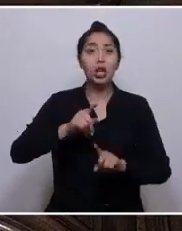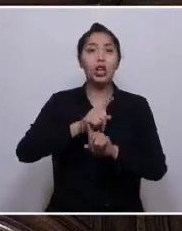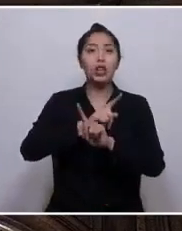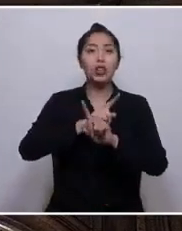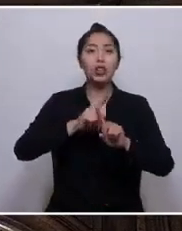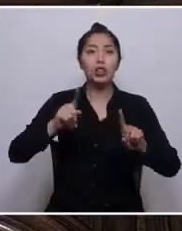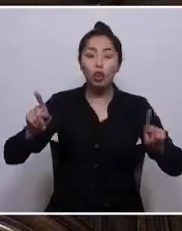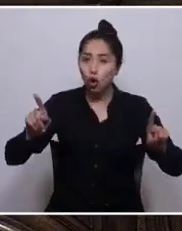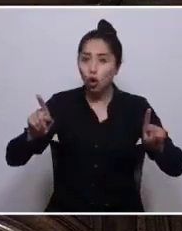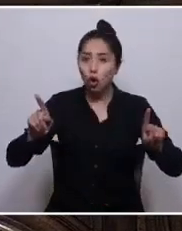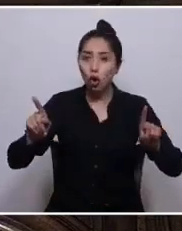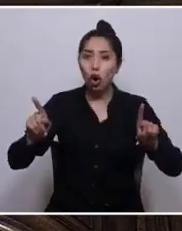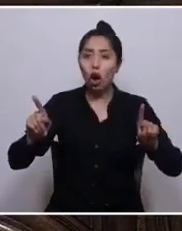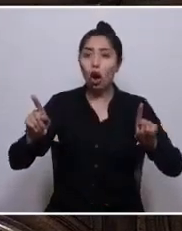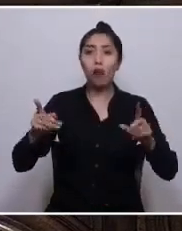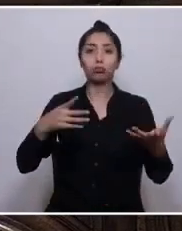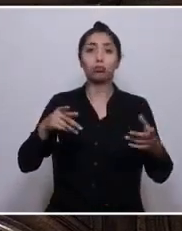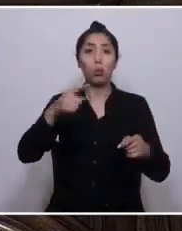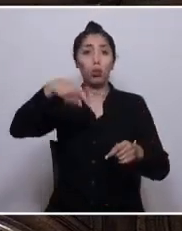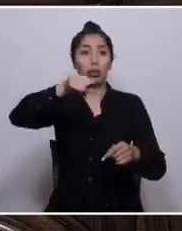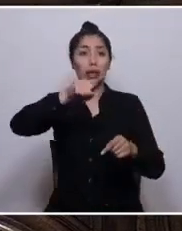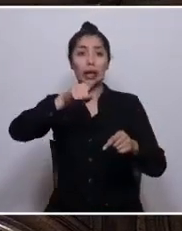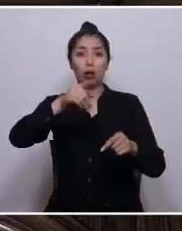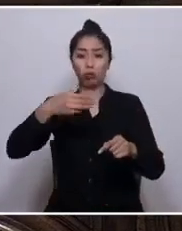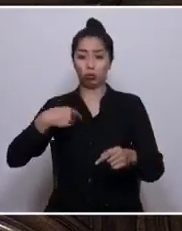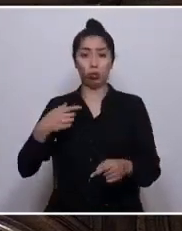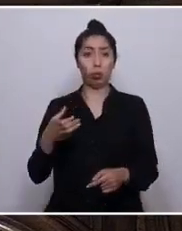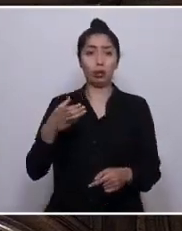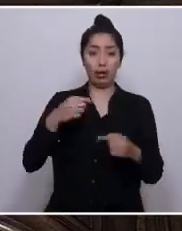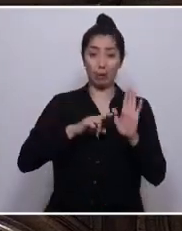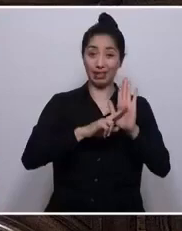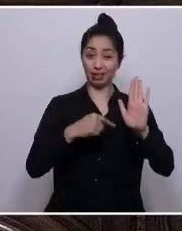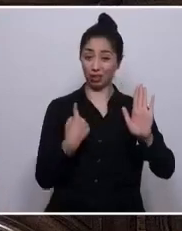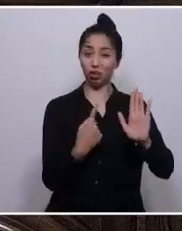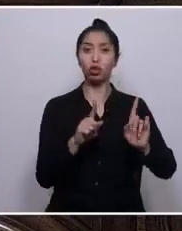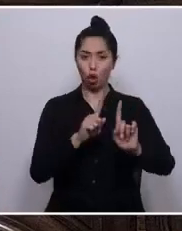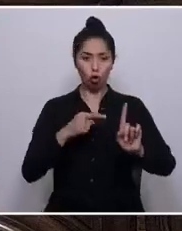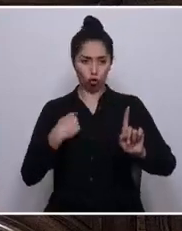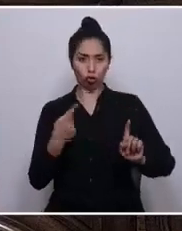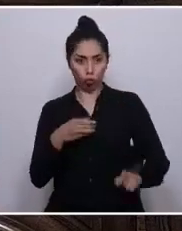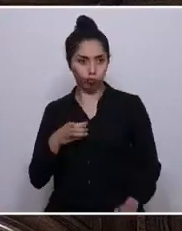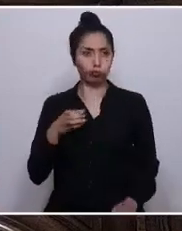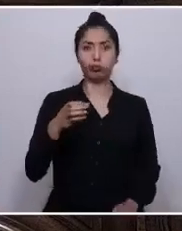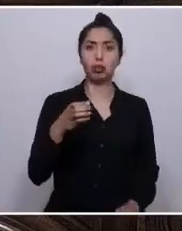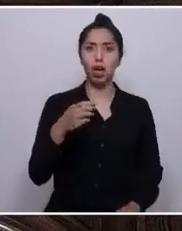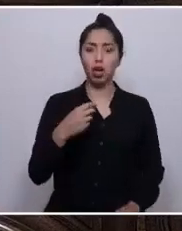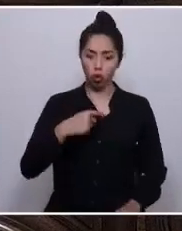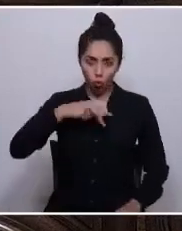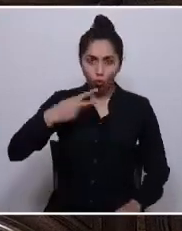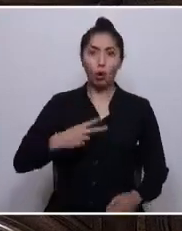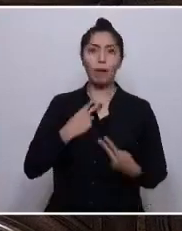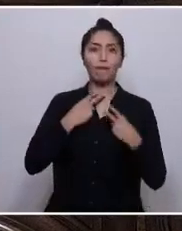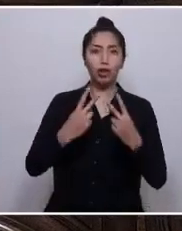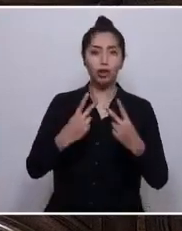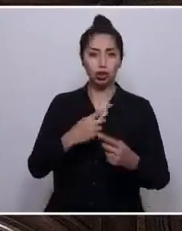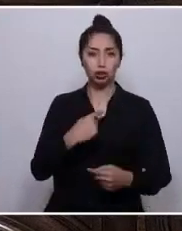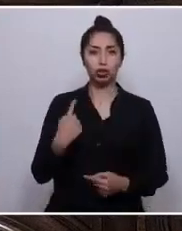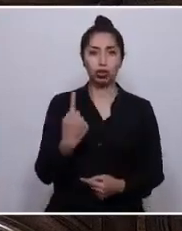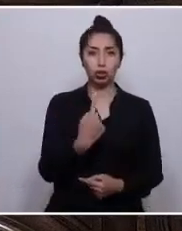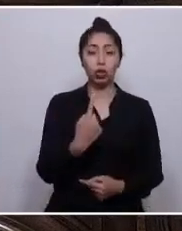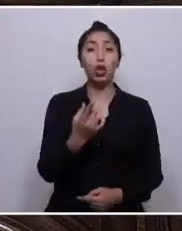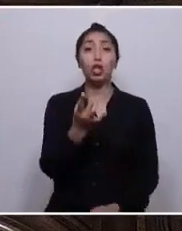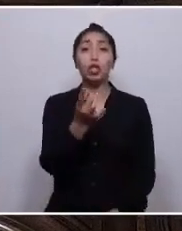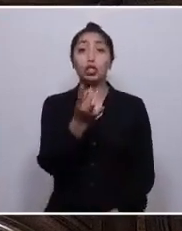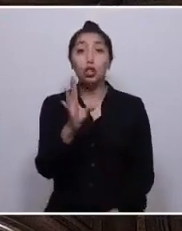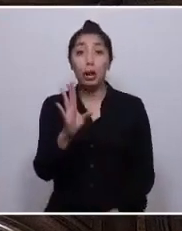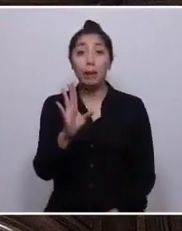más por nosotras. Aquí estamos con nuestras propias voces, no sólo las de